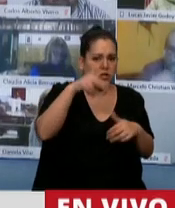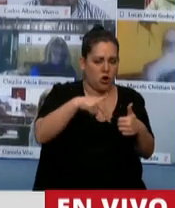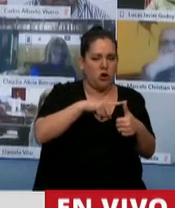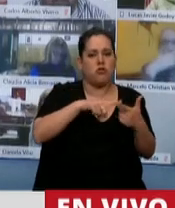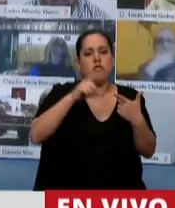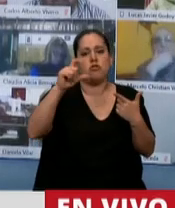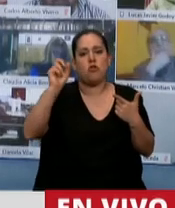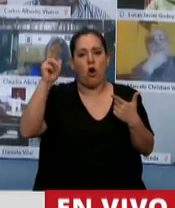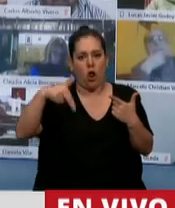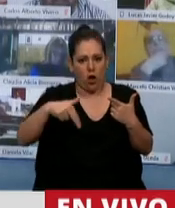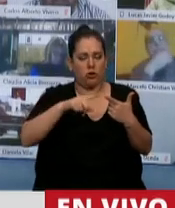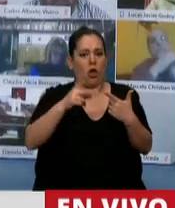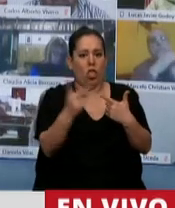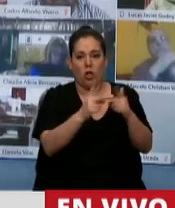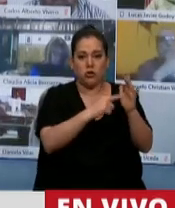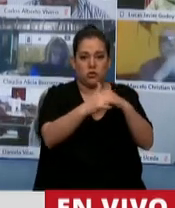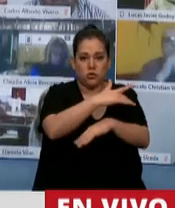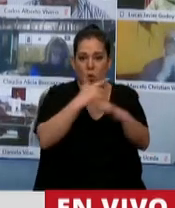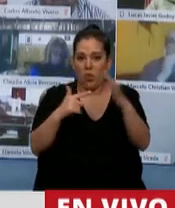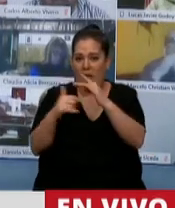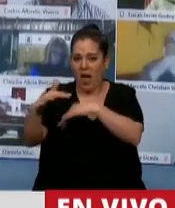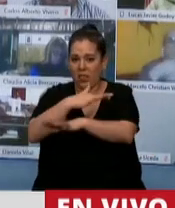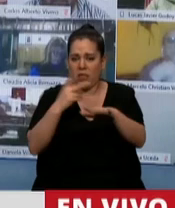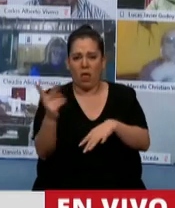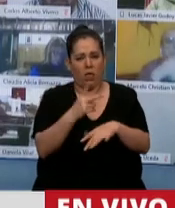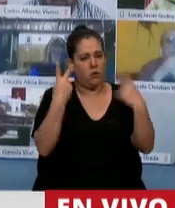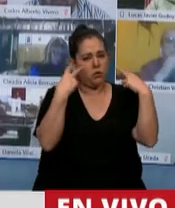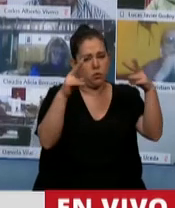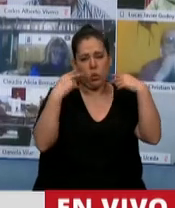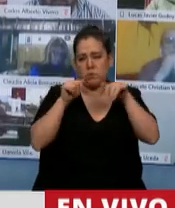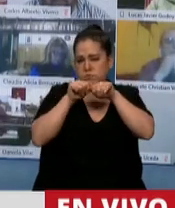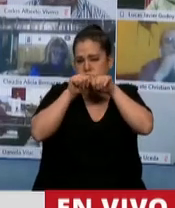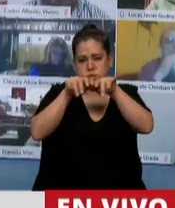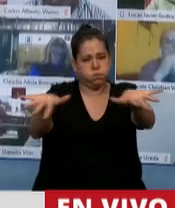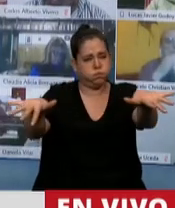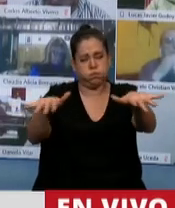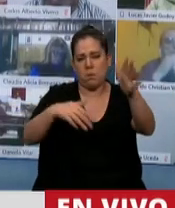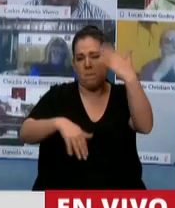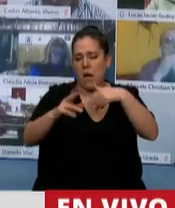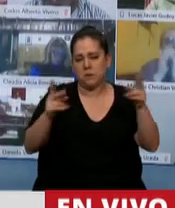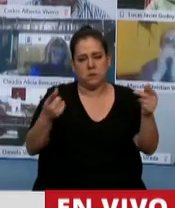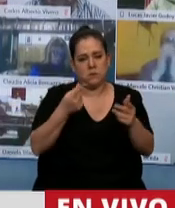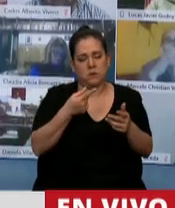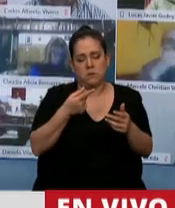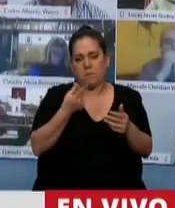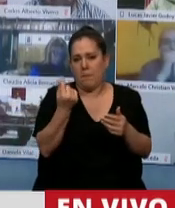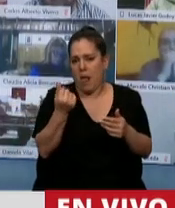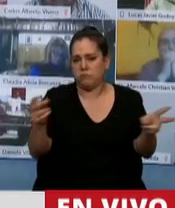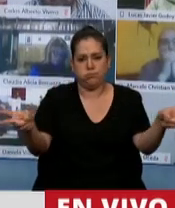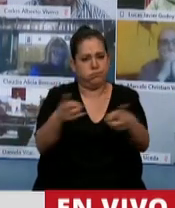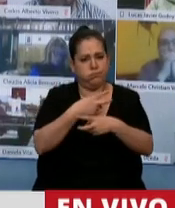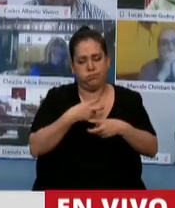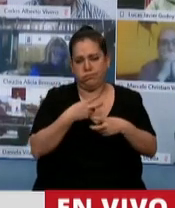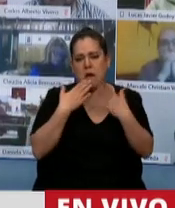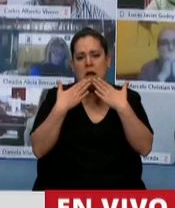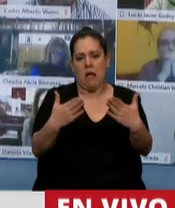% turísticas y que tienen su base de desarrollo en el turismo. Yo creo que esta situación se